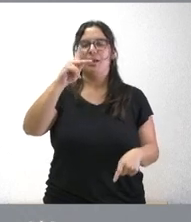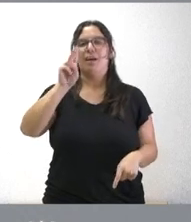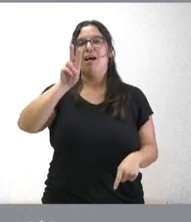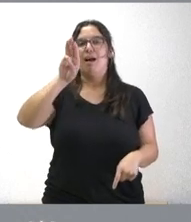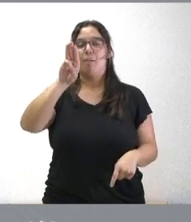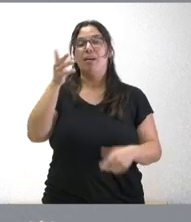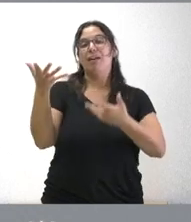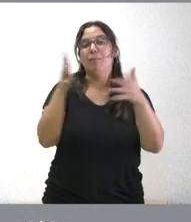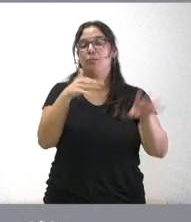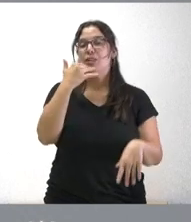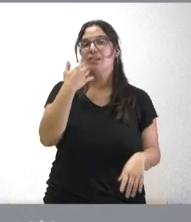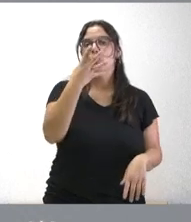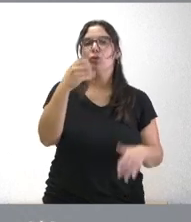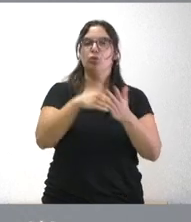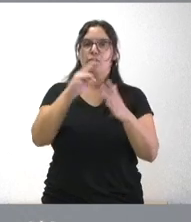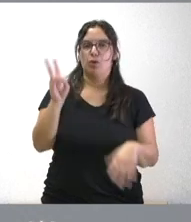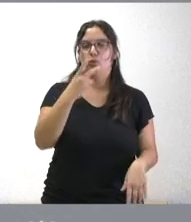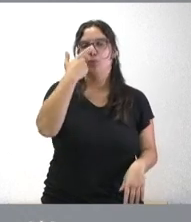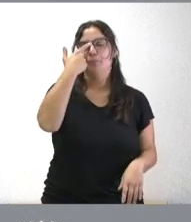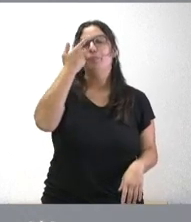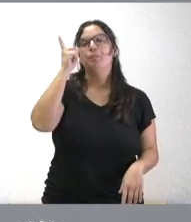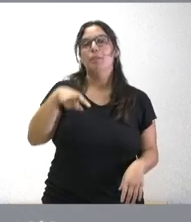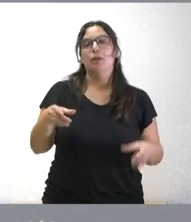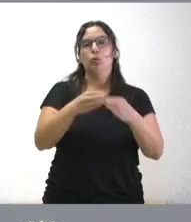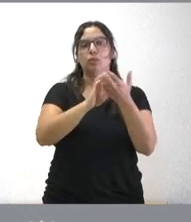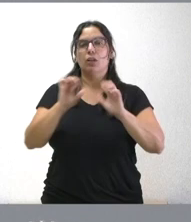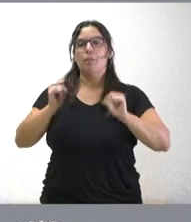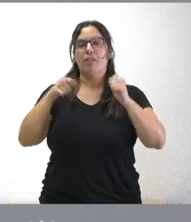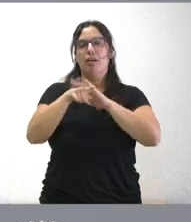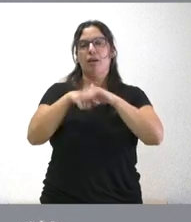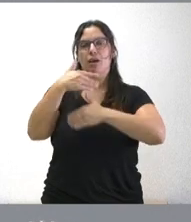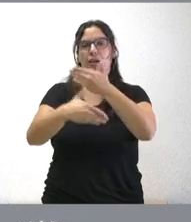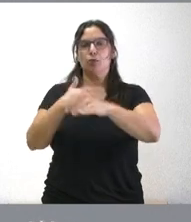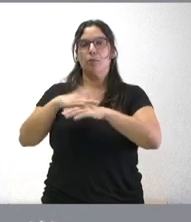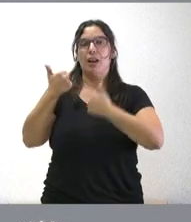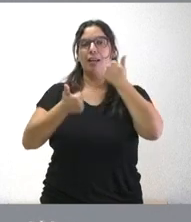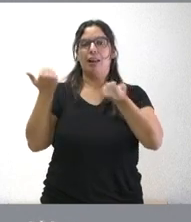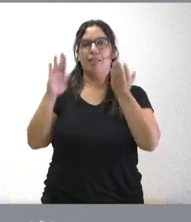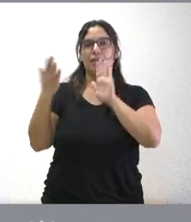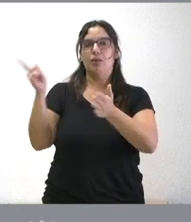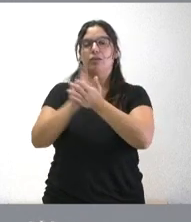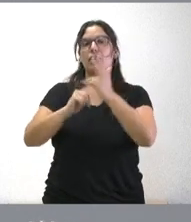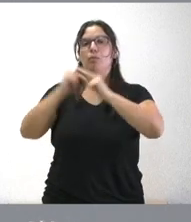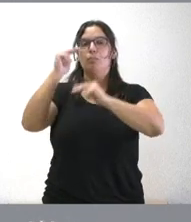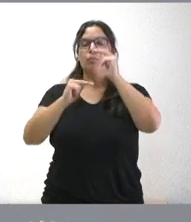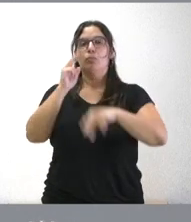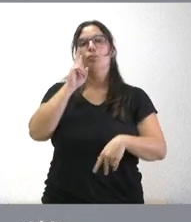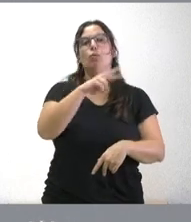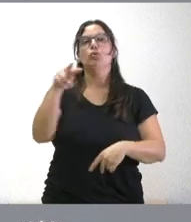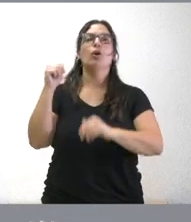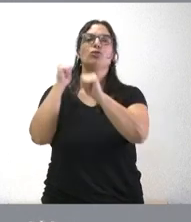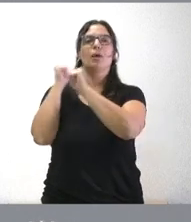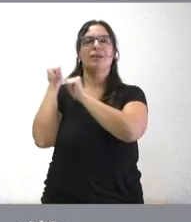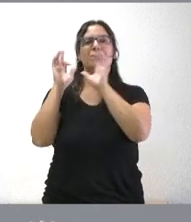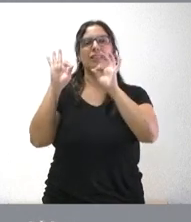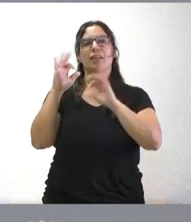400.000 euros. Asimismo, la Junta va a iniciar los trámites para licitar de nuevo las obras del Museo de la Semana Santa de Zamora. Saben ustedes